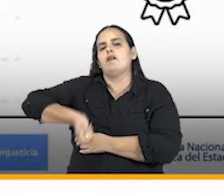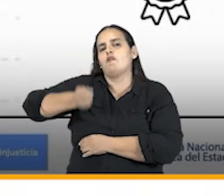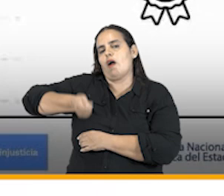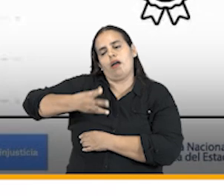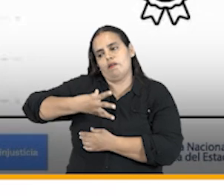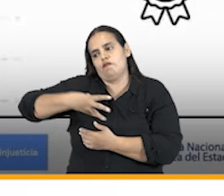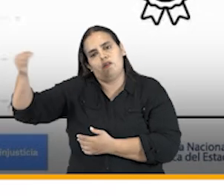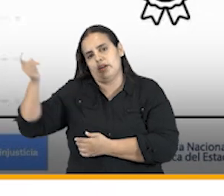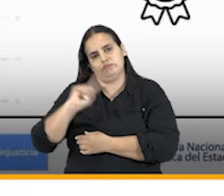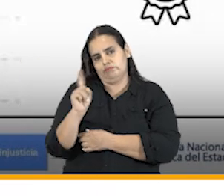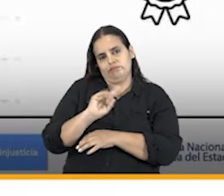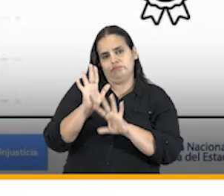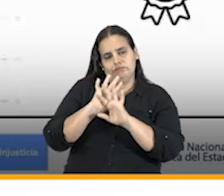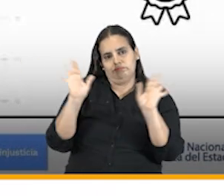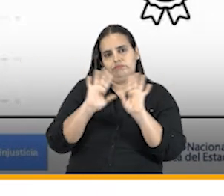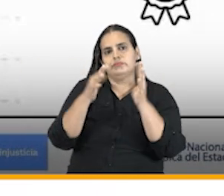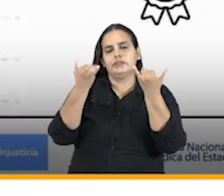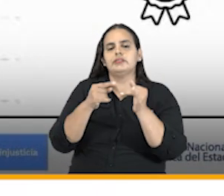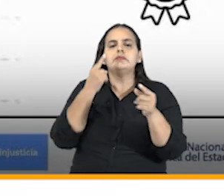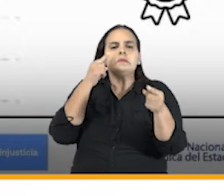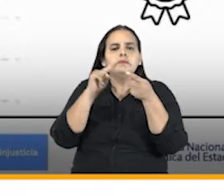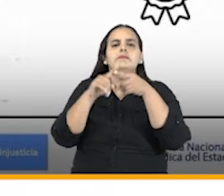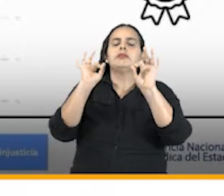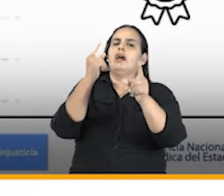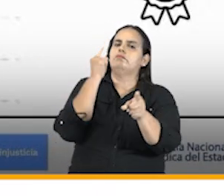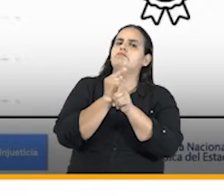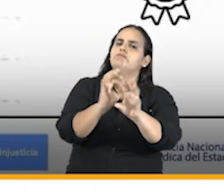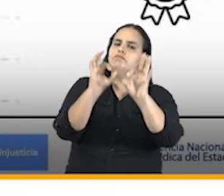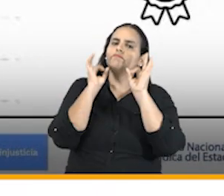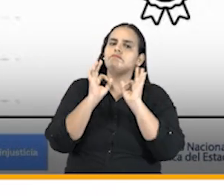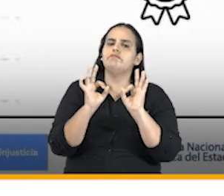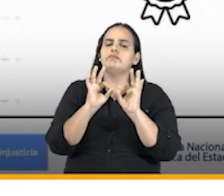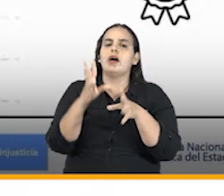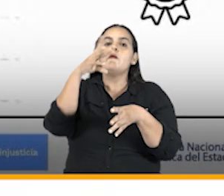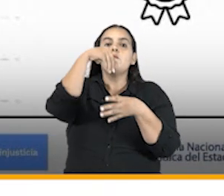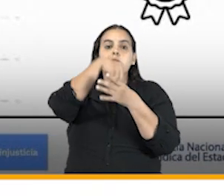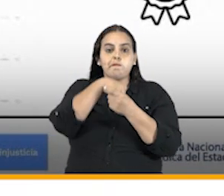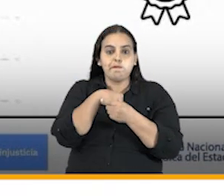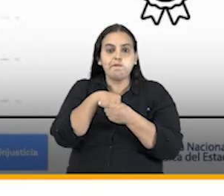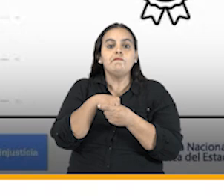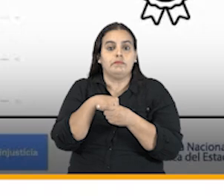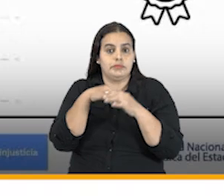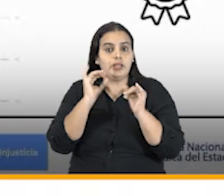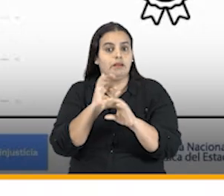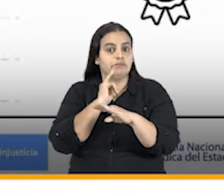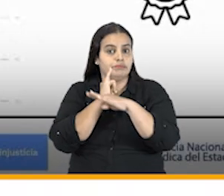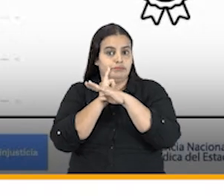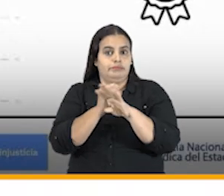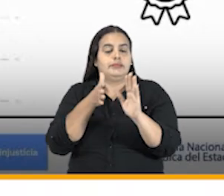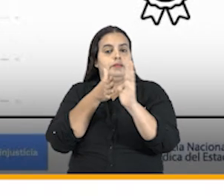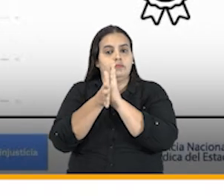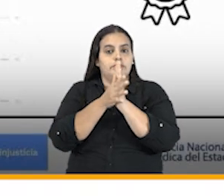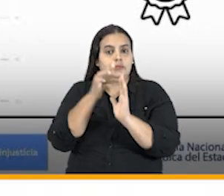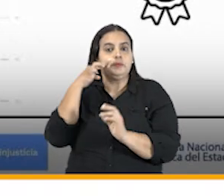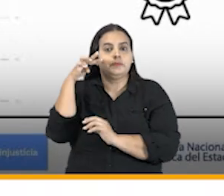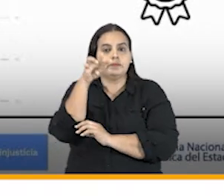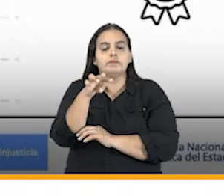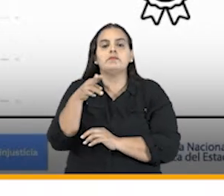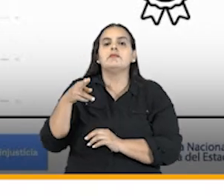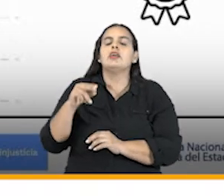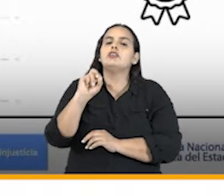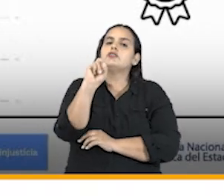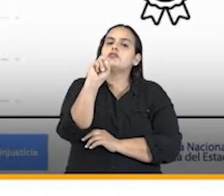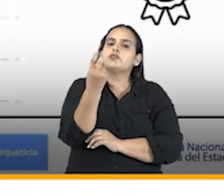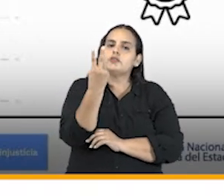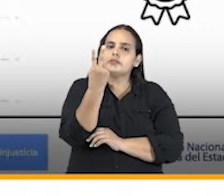consiste en que logramos validar la institucionalidad y esto se ve reflejado en que de